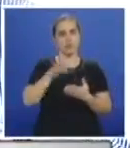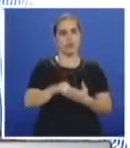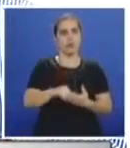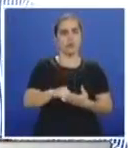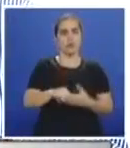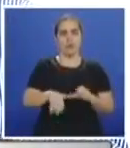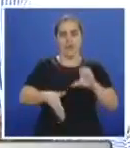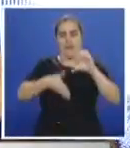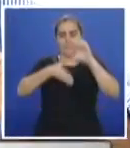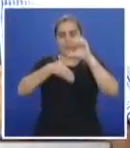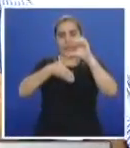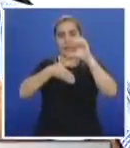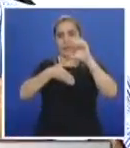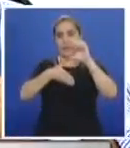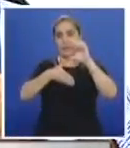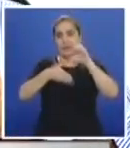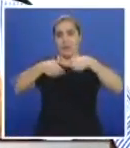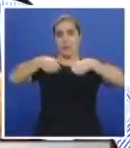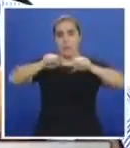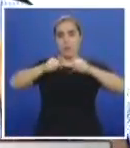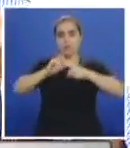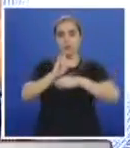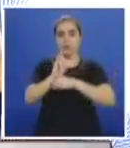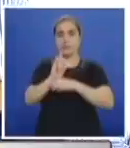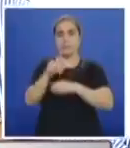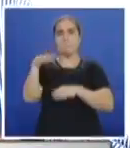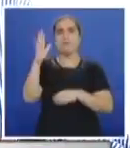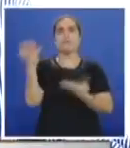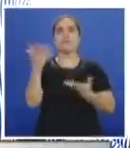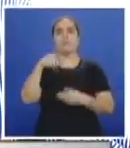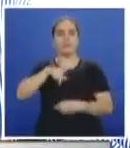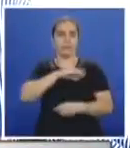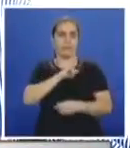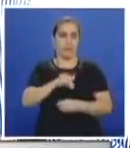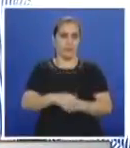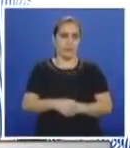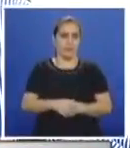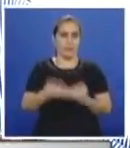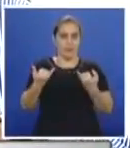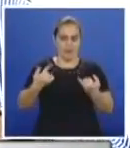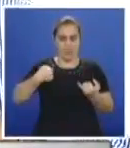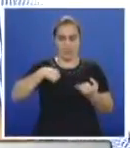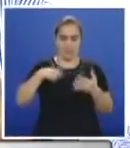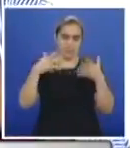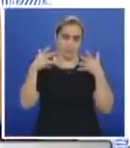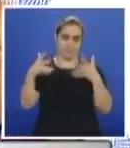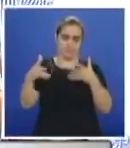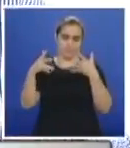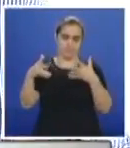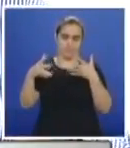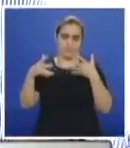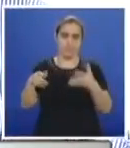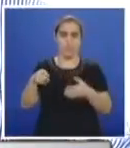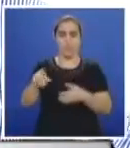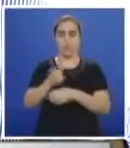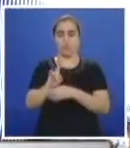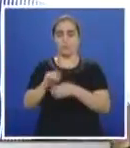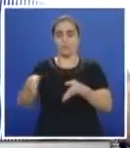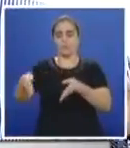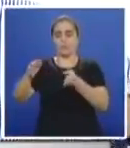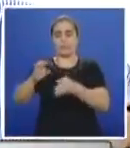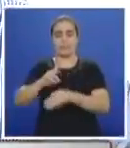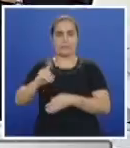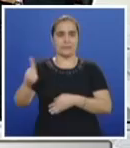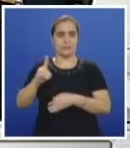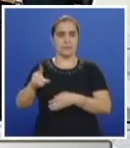más tiene en América Latina. No tengo nada contra las motos y se están educando por el carril derecho. Pero es demasiada moto. Hay